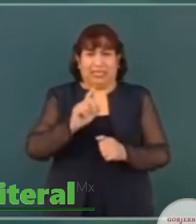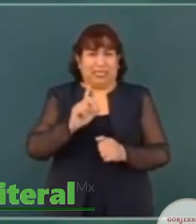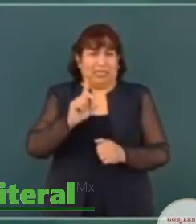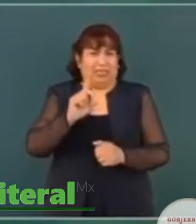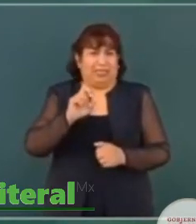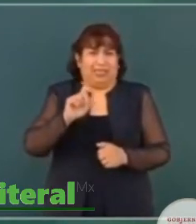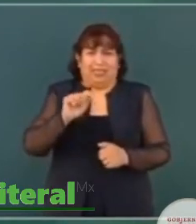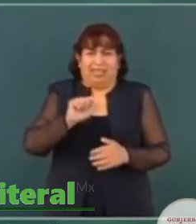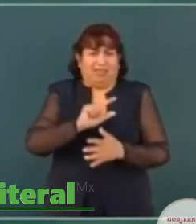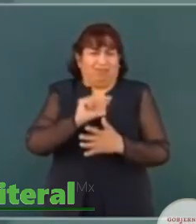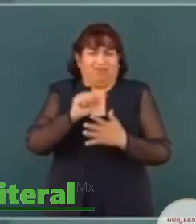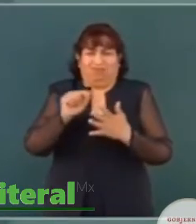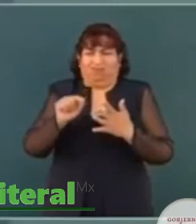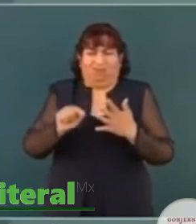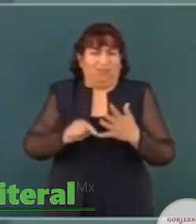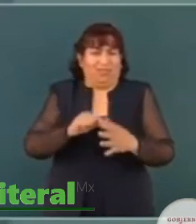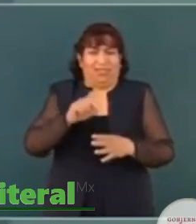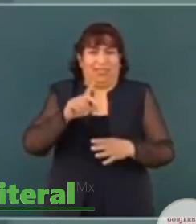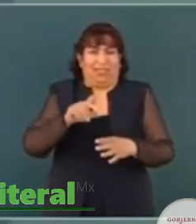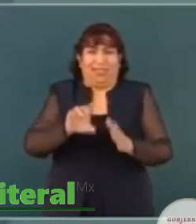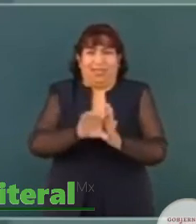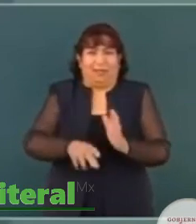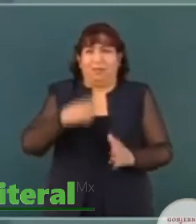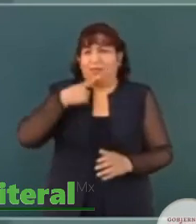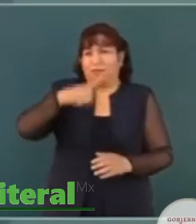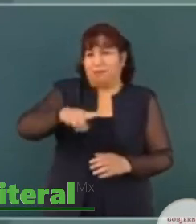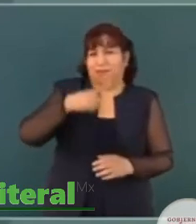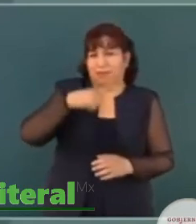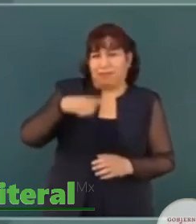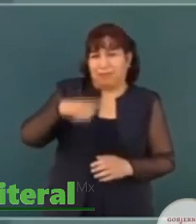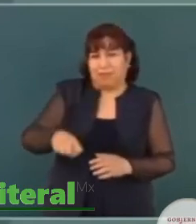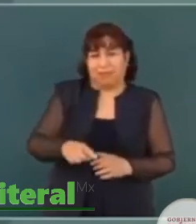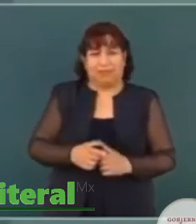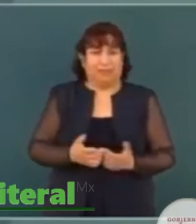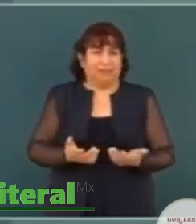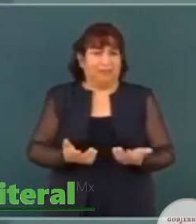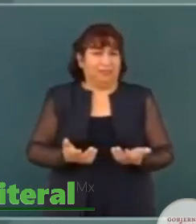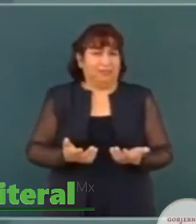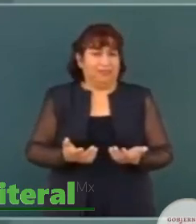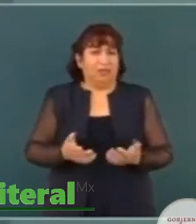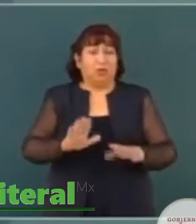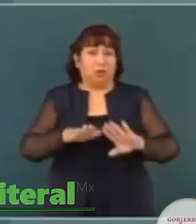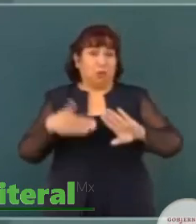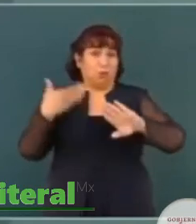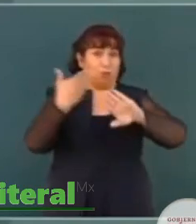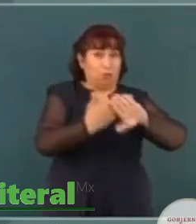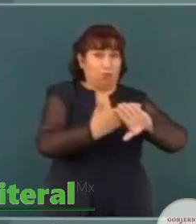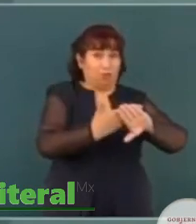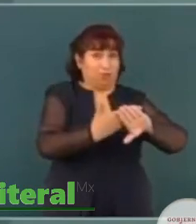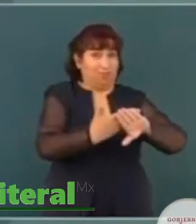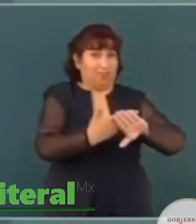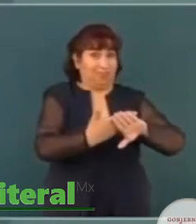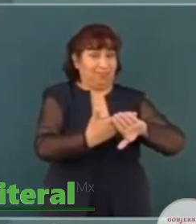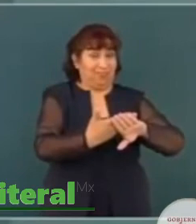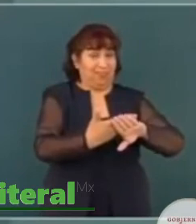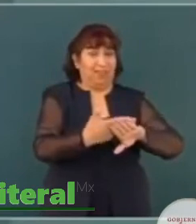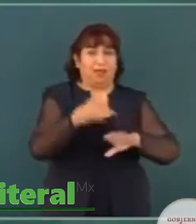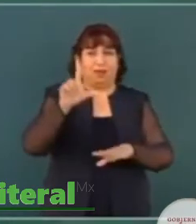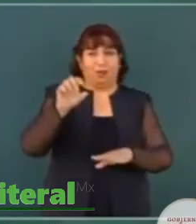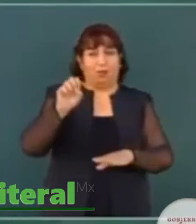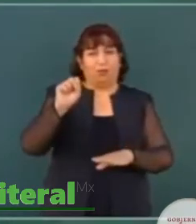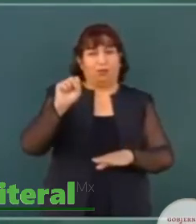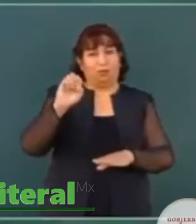en el caso de las denuncias contra Lozoya